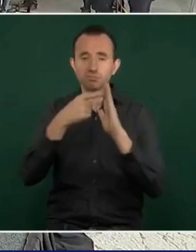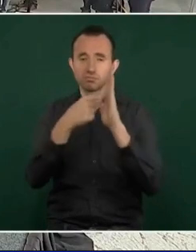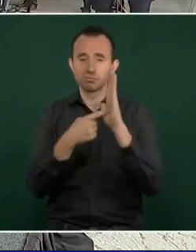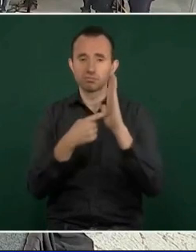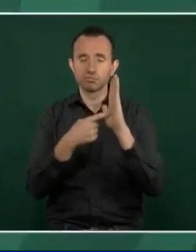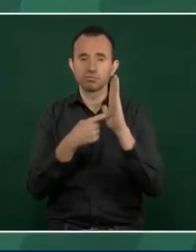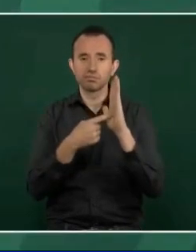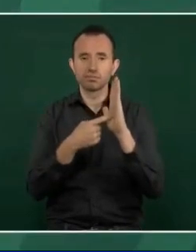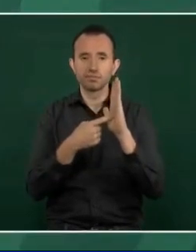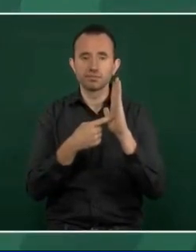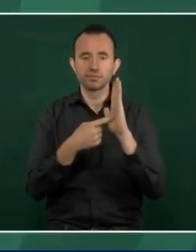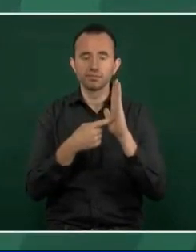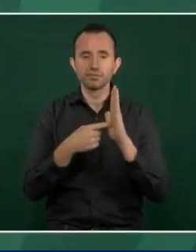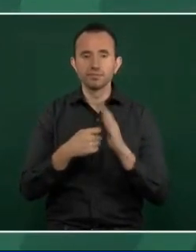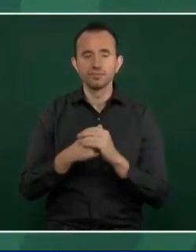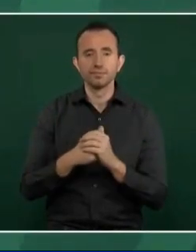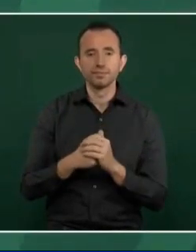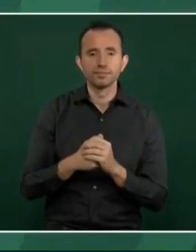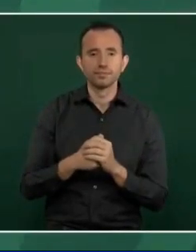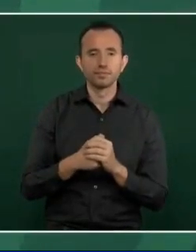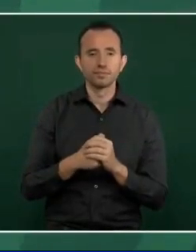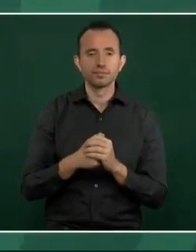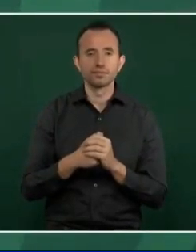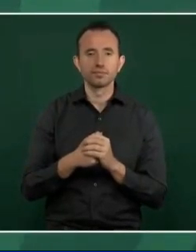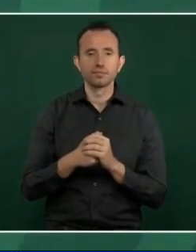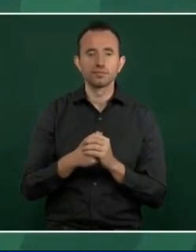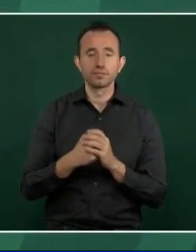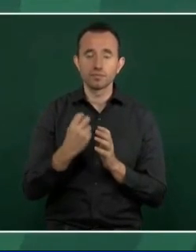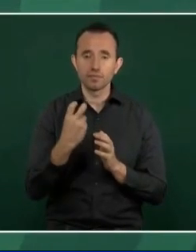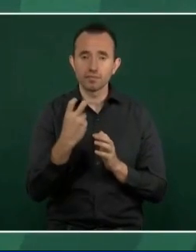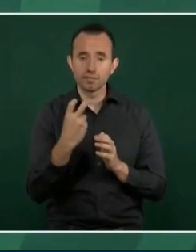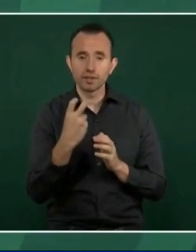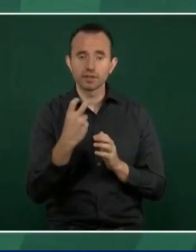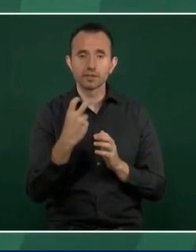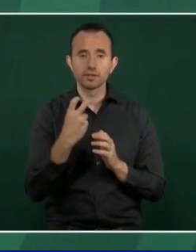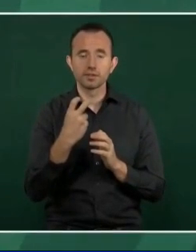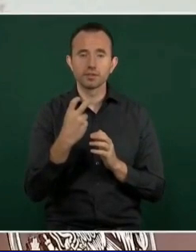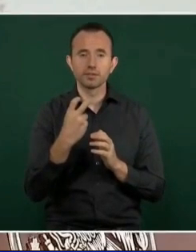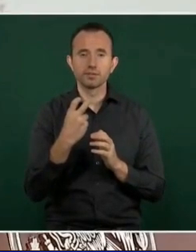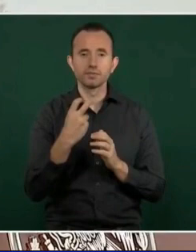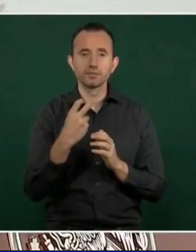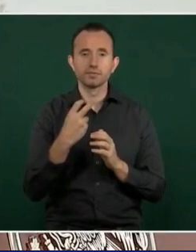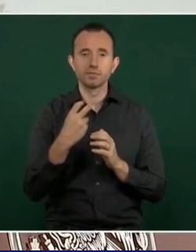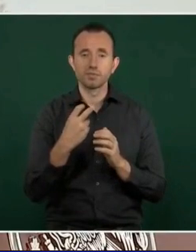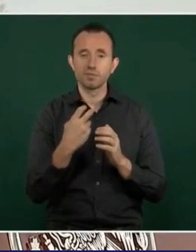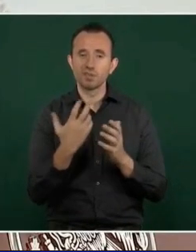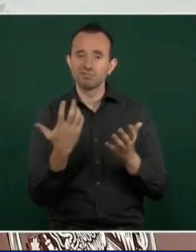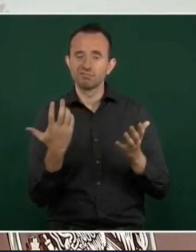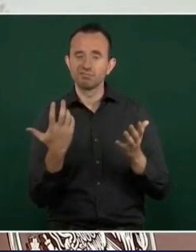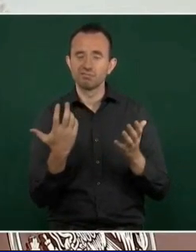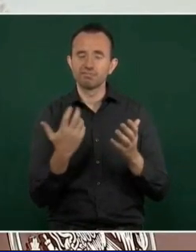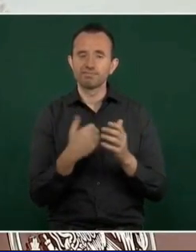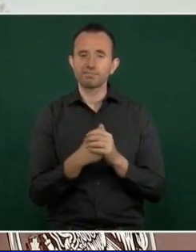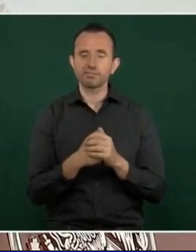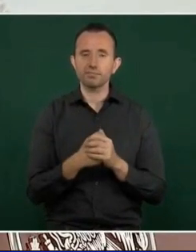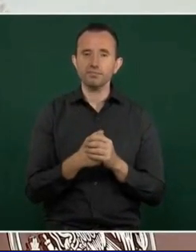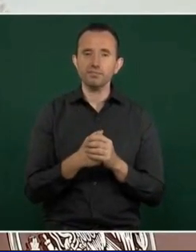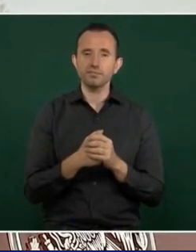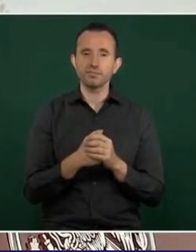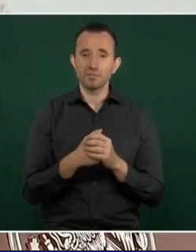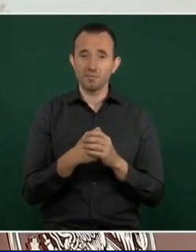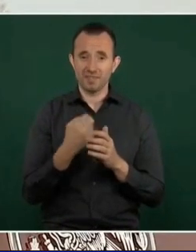Además, esto no prescribe, este tipo de